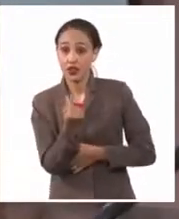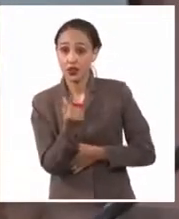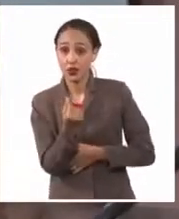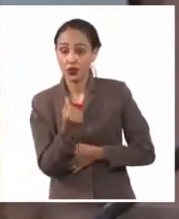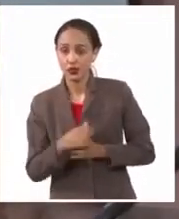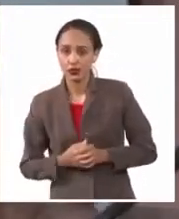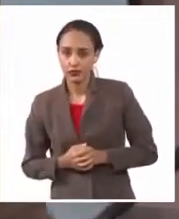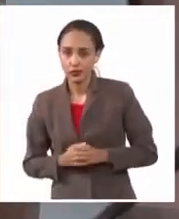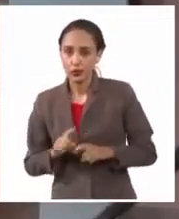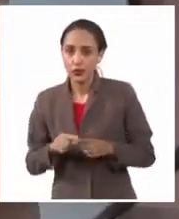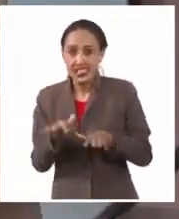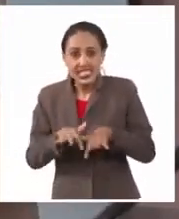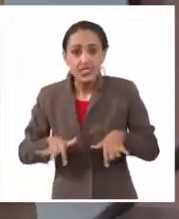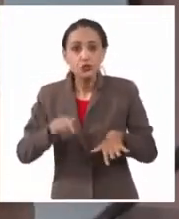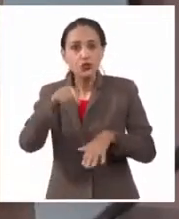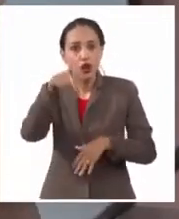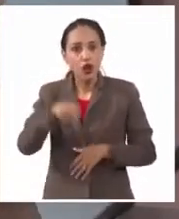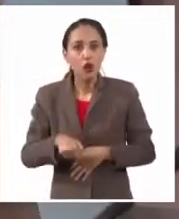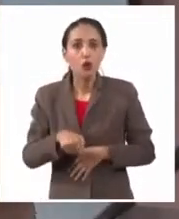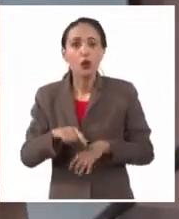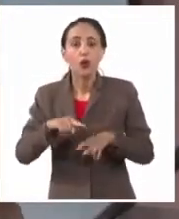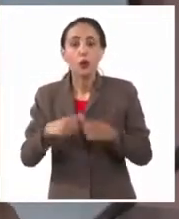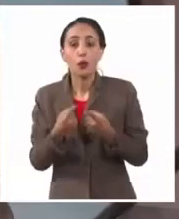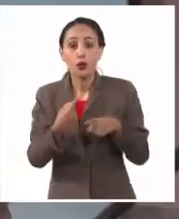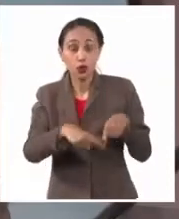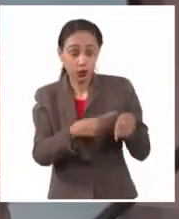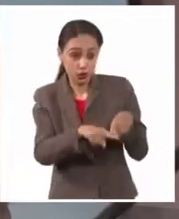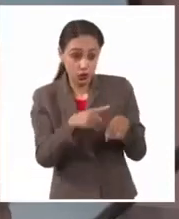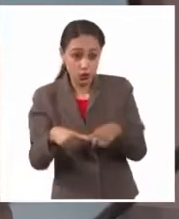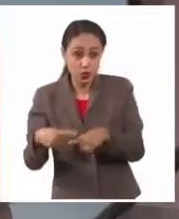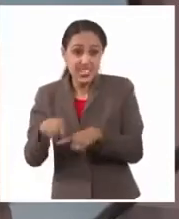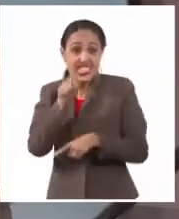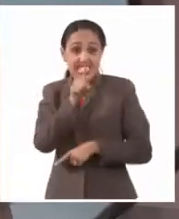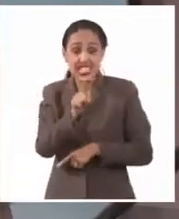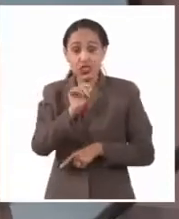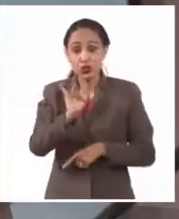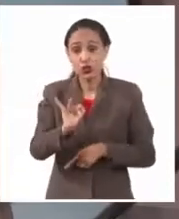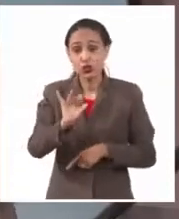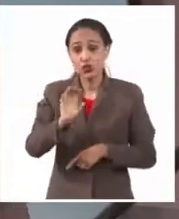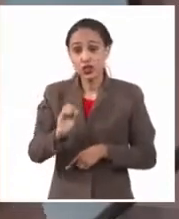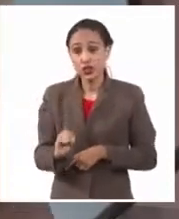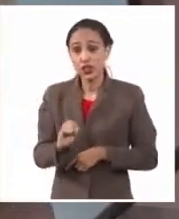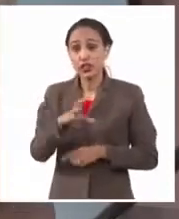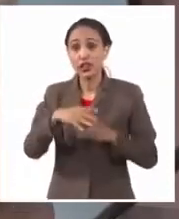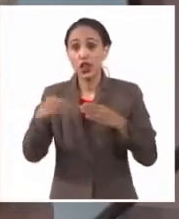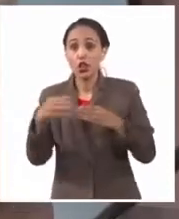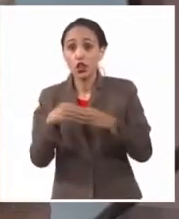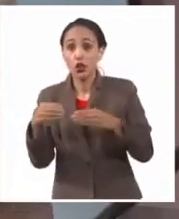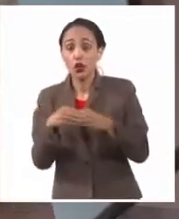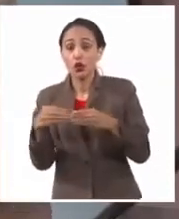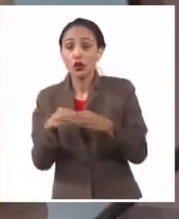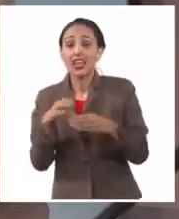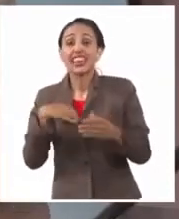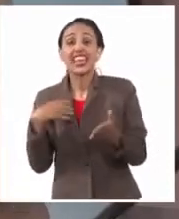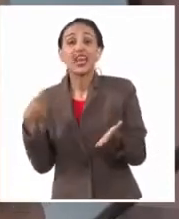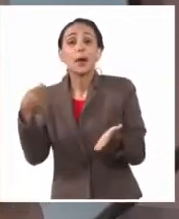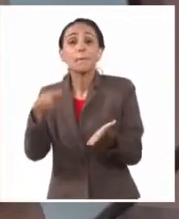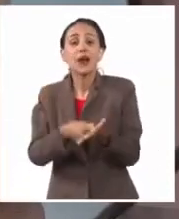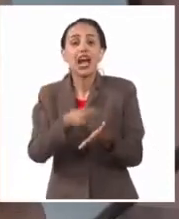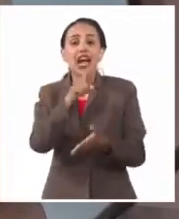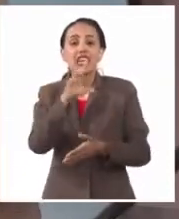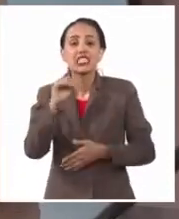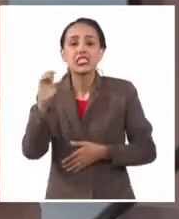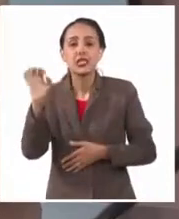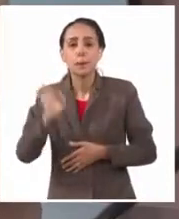en las condiciones actuales, por los restantes 170 dólares, tenía que pagar el 100